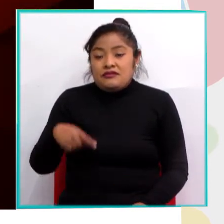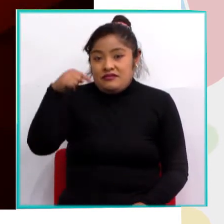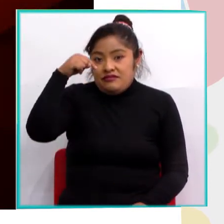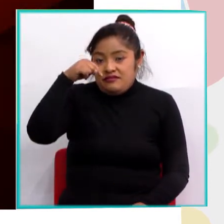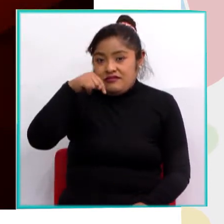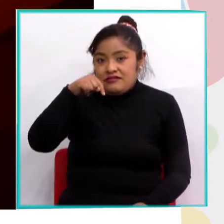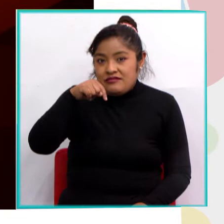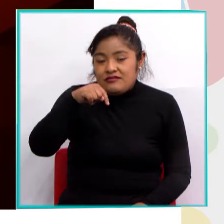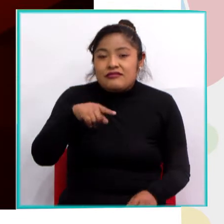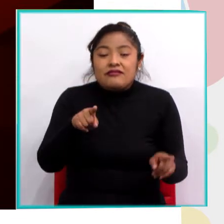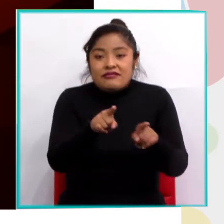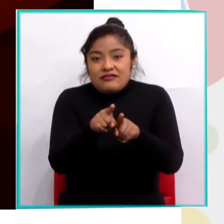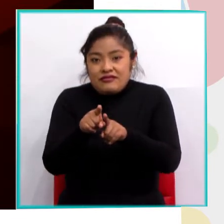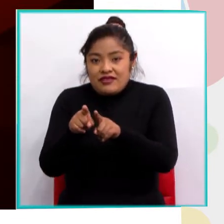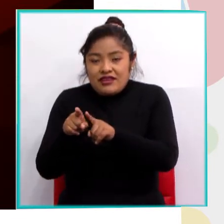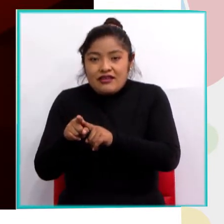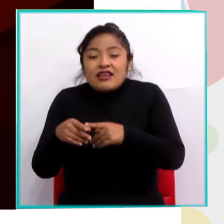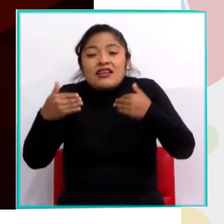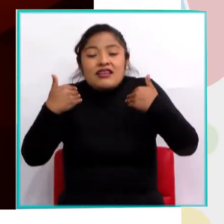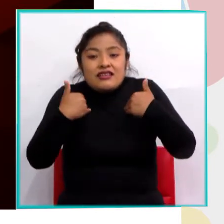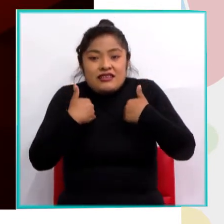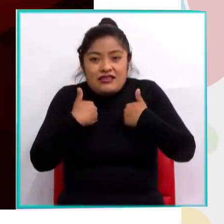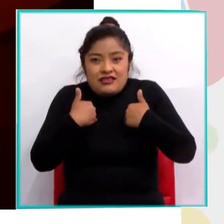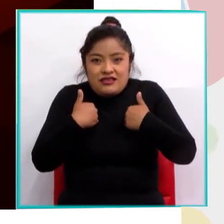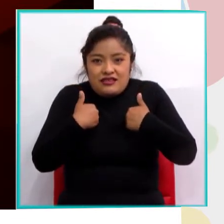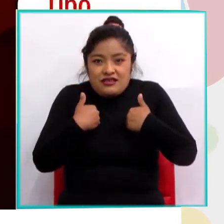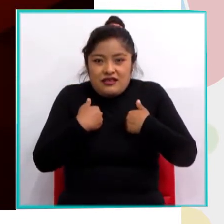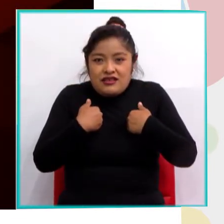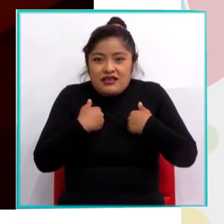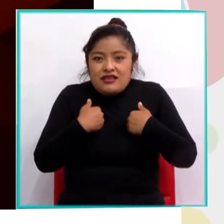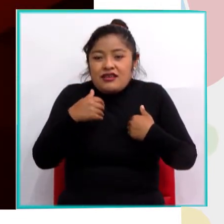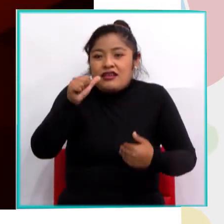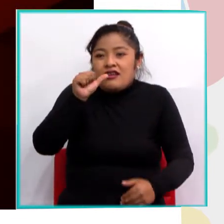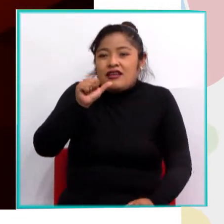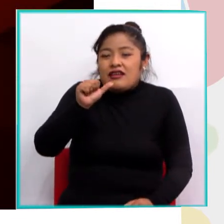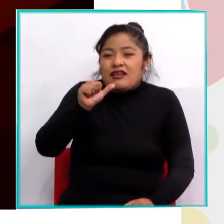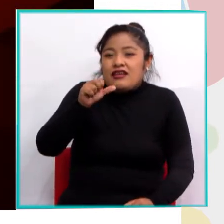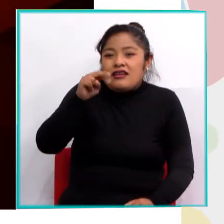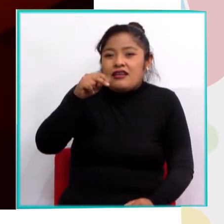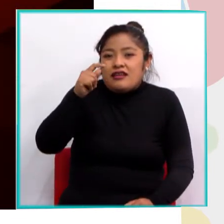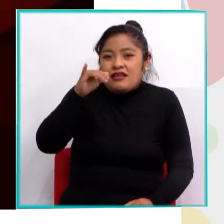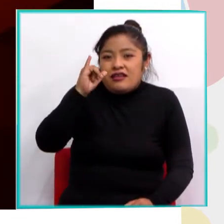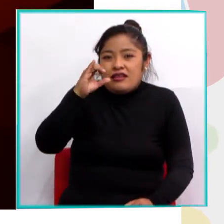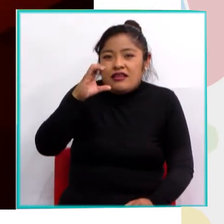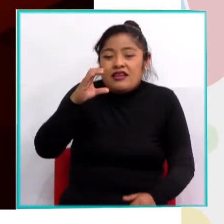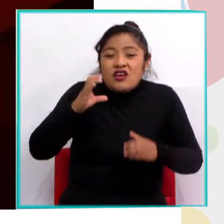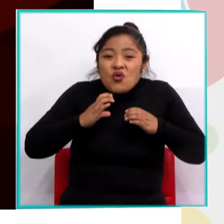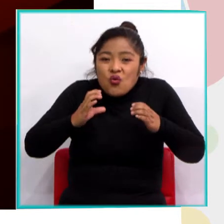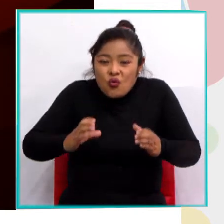van a contener de anticuerpos y antígenos.